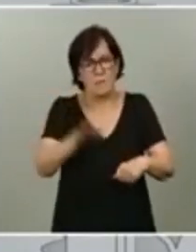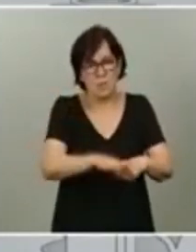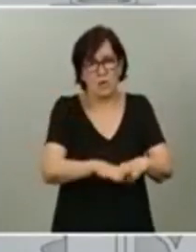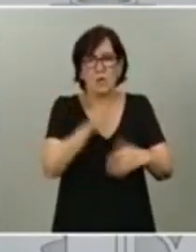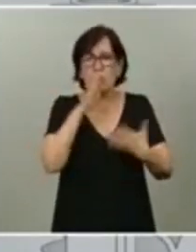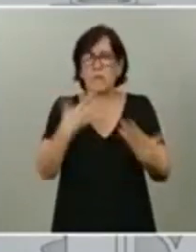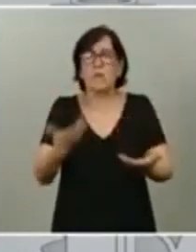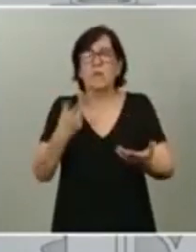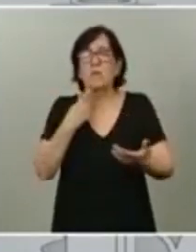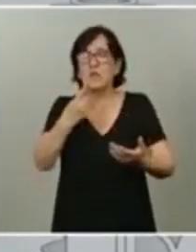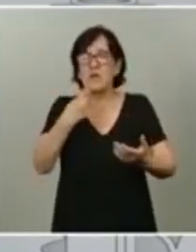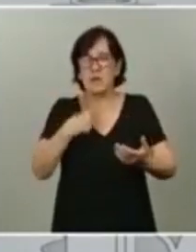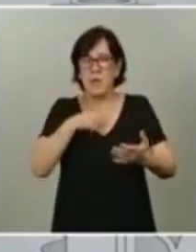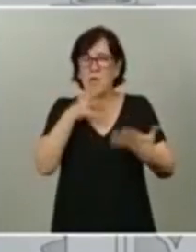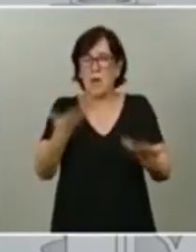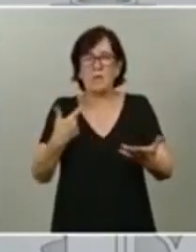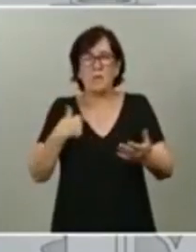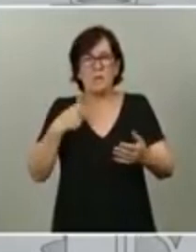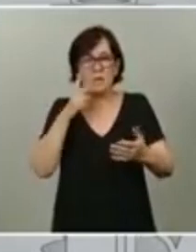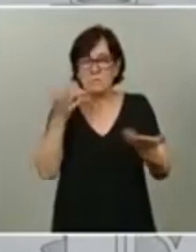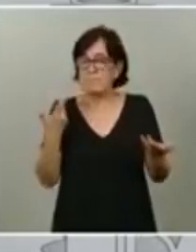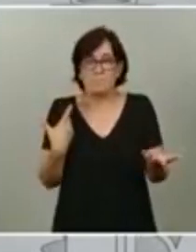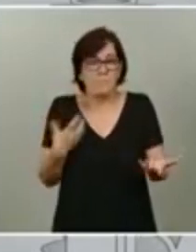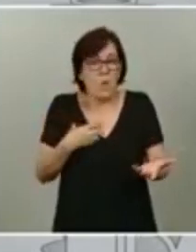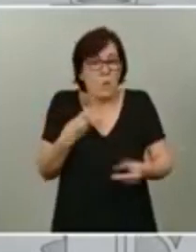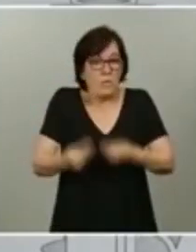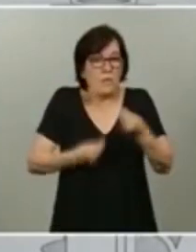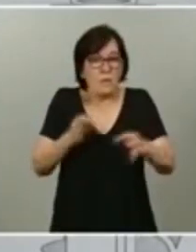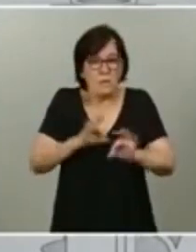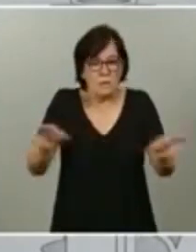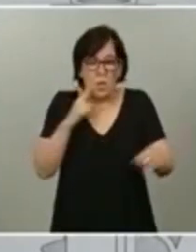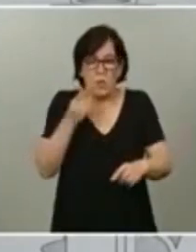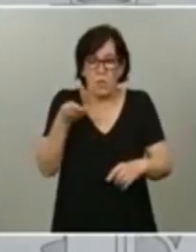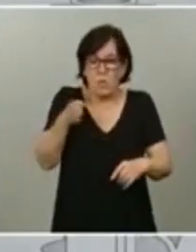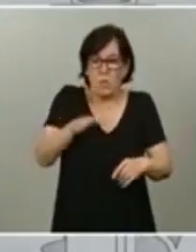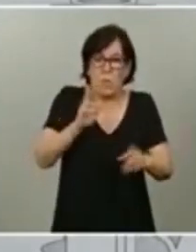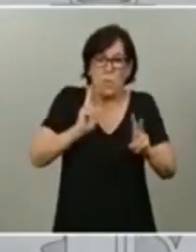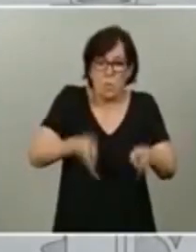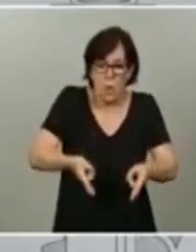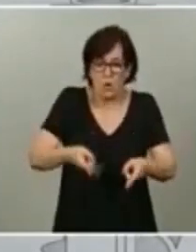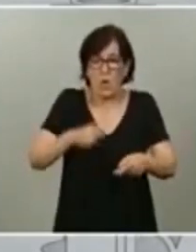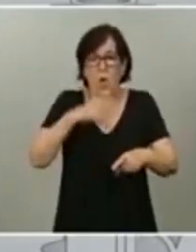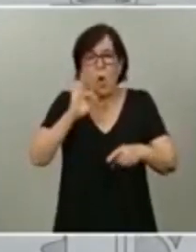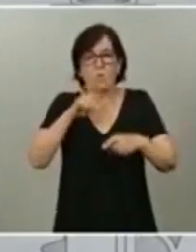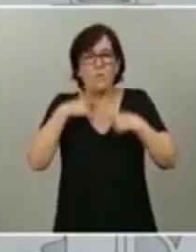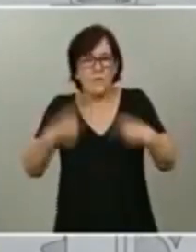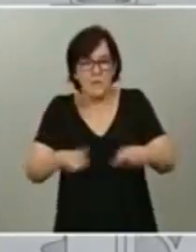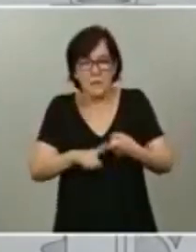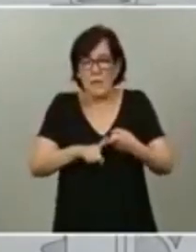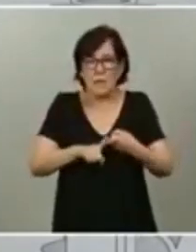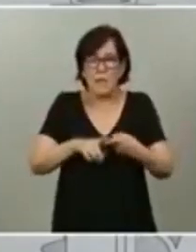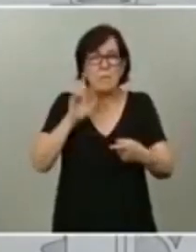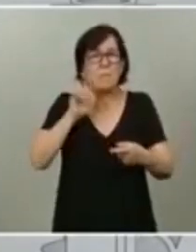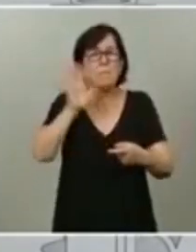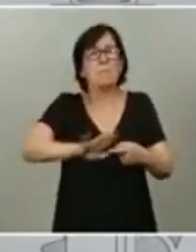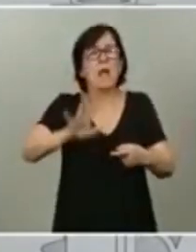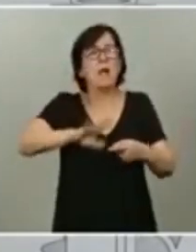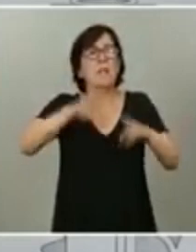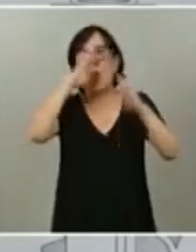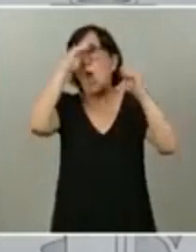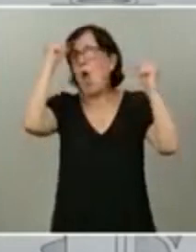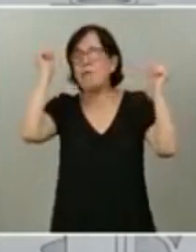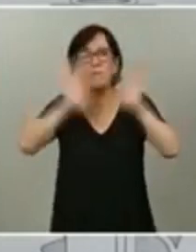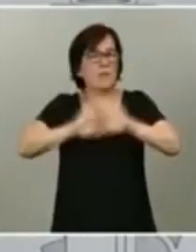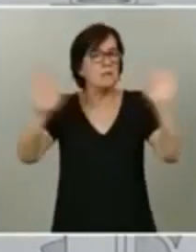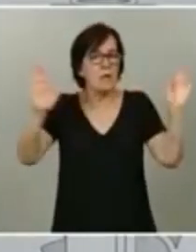decíamos cuando asistíamos impotentes a un fallecimiento o a una desgracia, pero parece como que pronto lo olvidamos. Lo útil